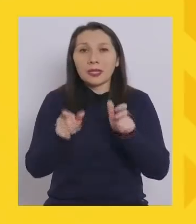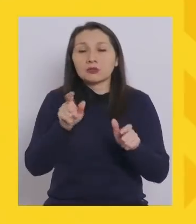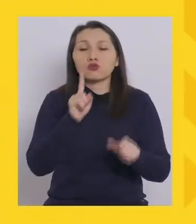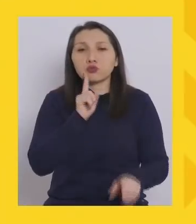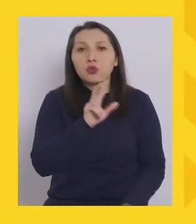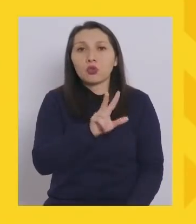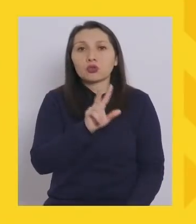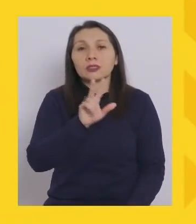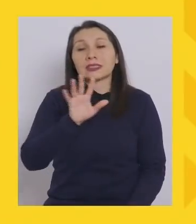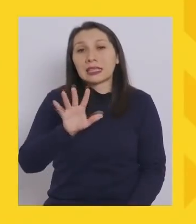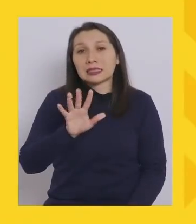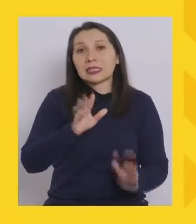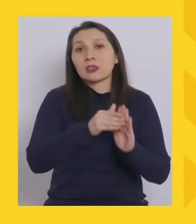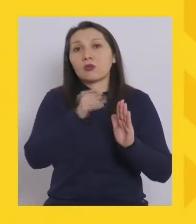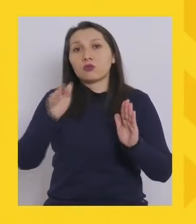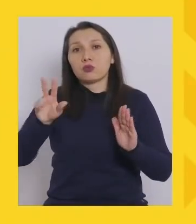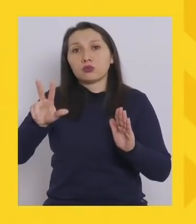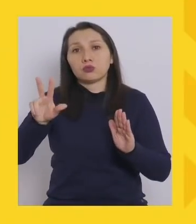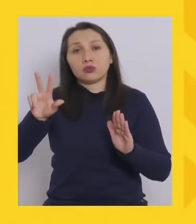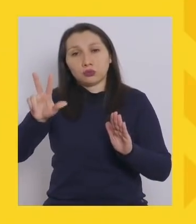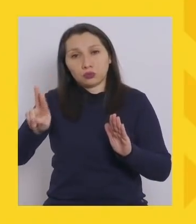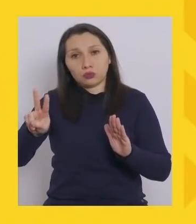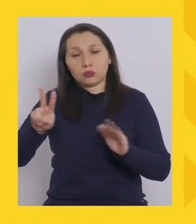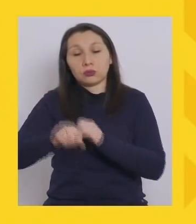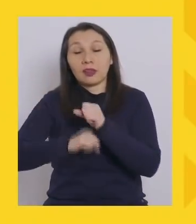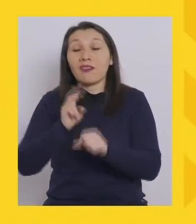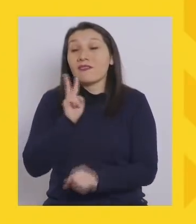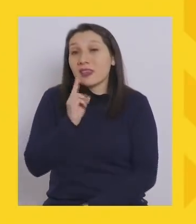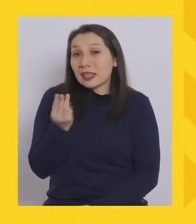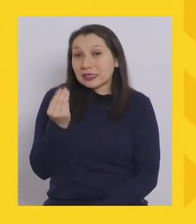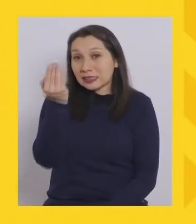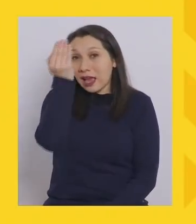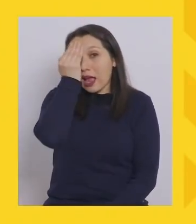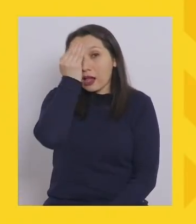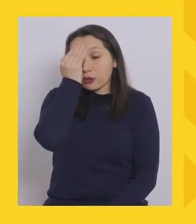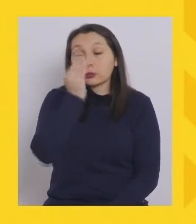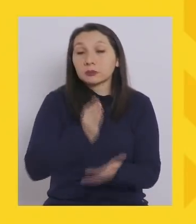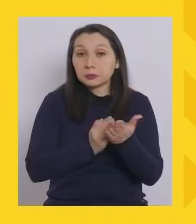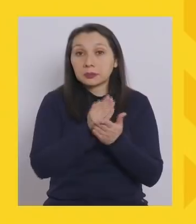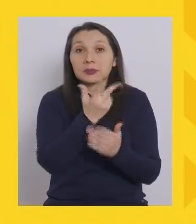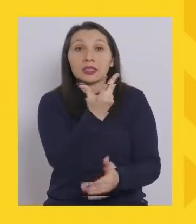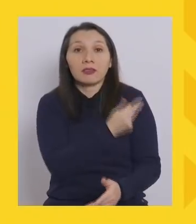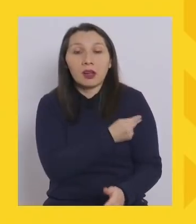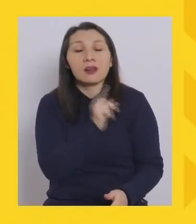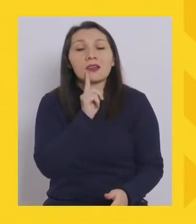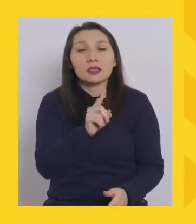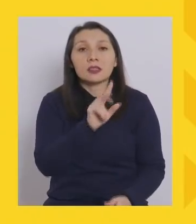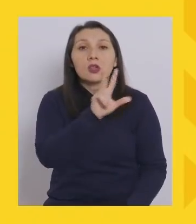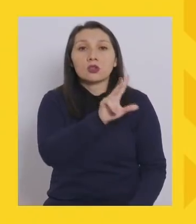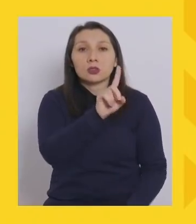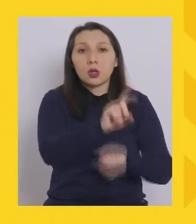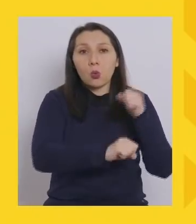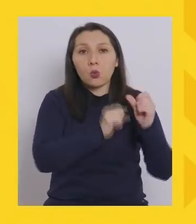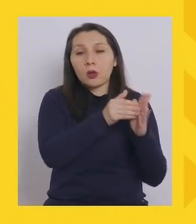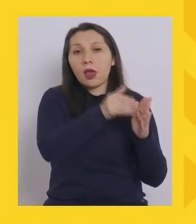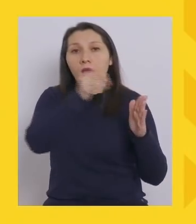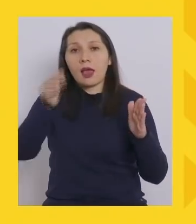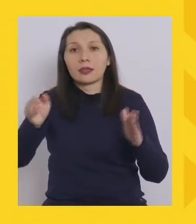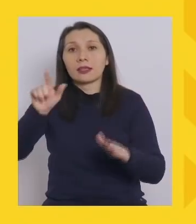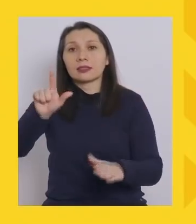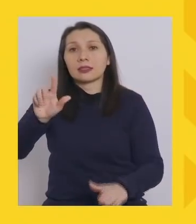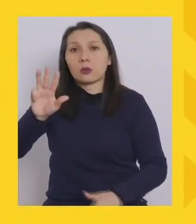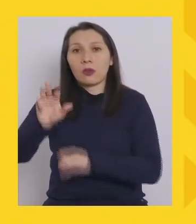que tienen entre 85 y 82 y el viernes 13 de agosto se van a vacunar las personas de 81 a 79